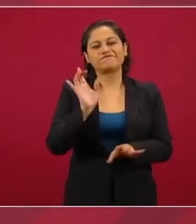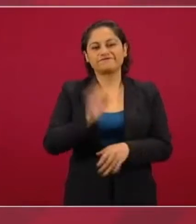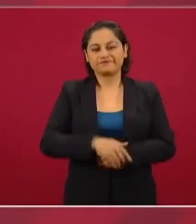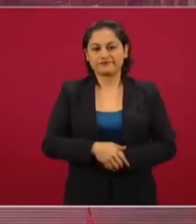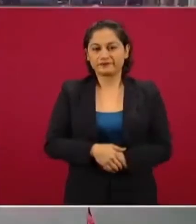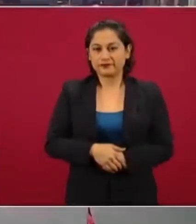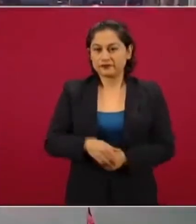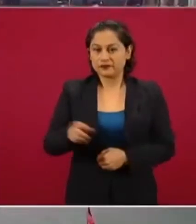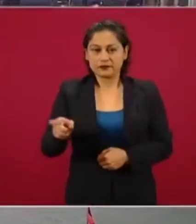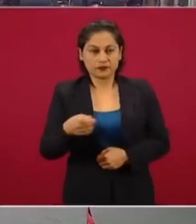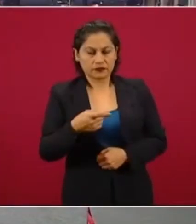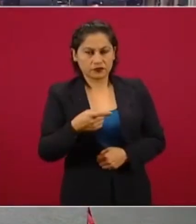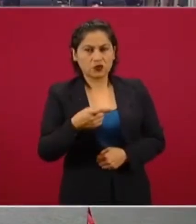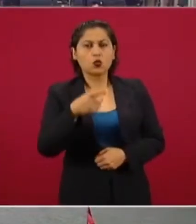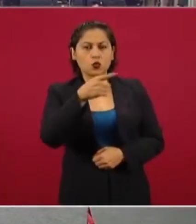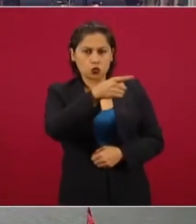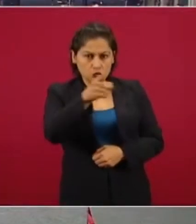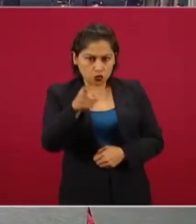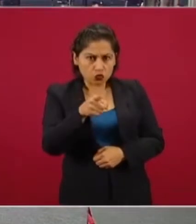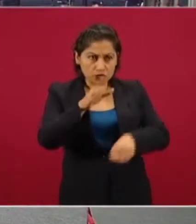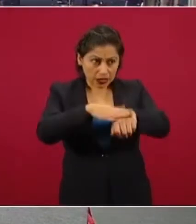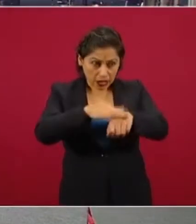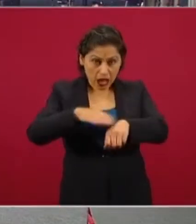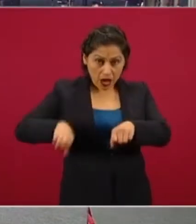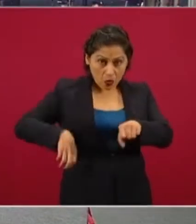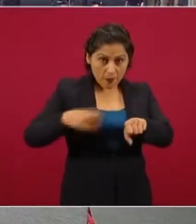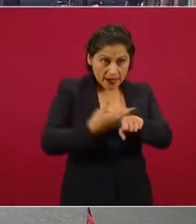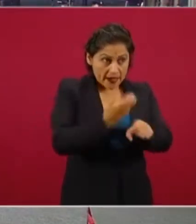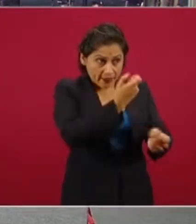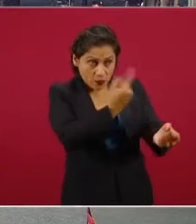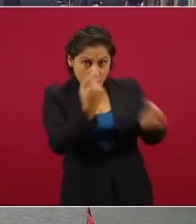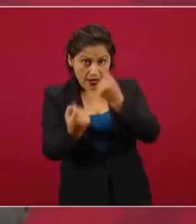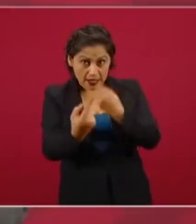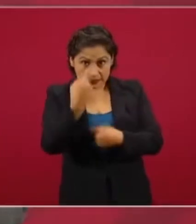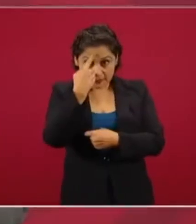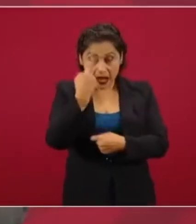¿Se reuniría usted con ellos para tratar de... No, porque no hay materia,